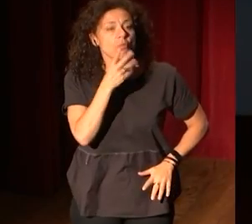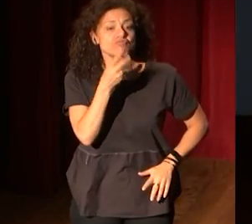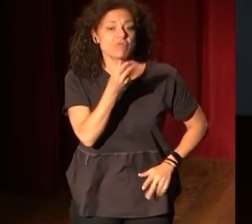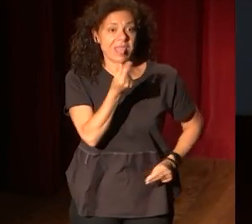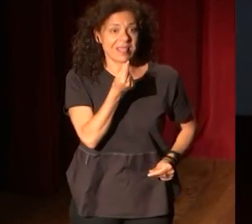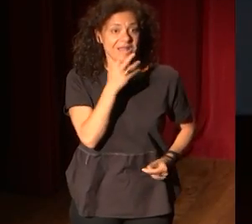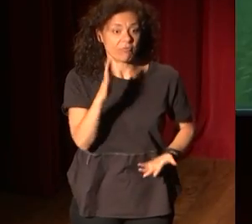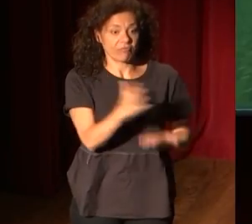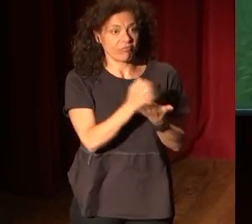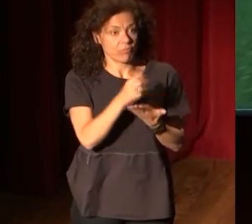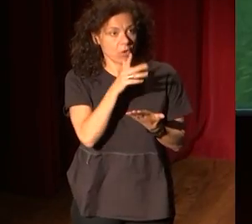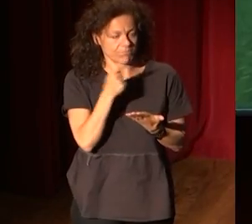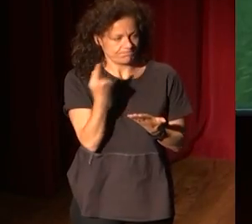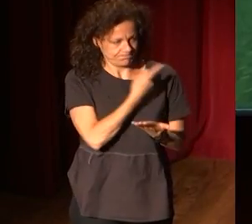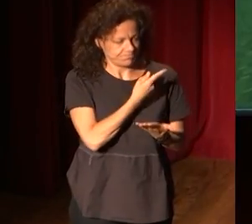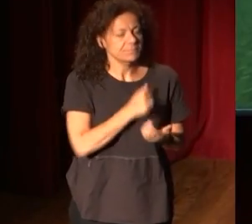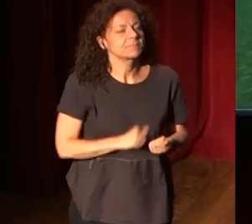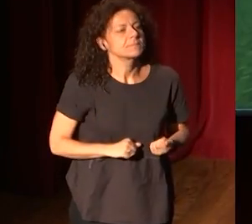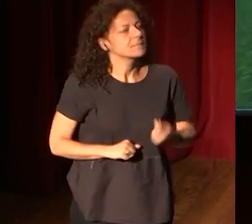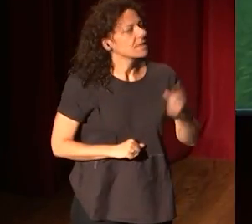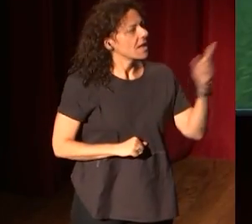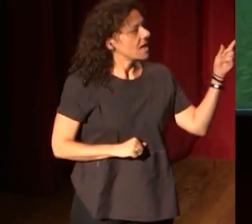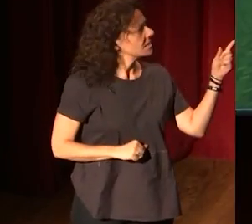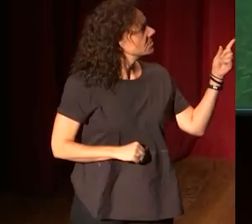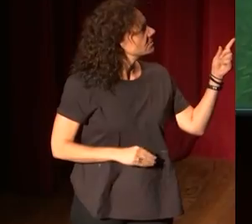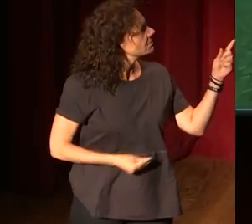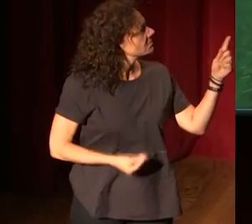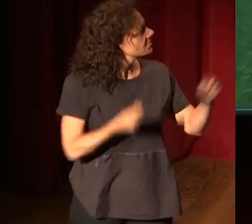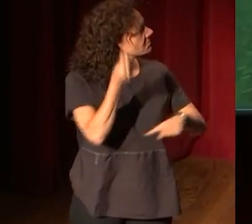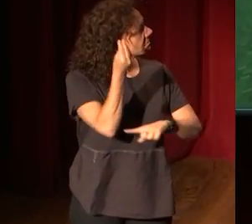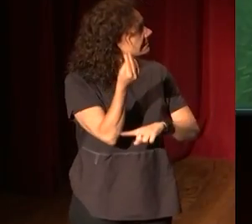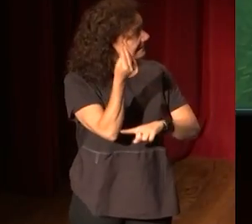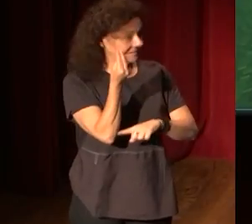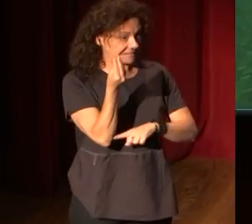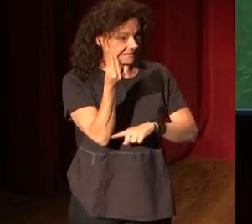Esto es el templo de Dendur en Minecraft.